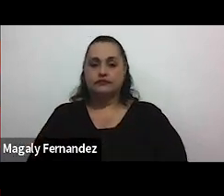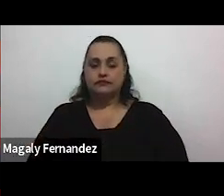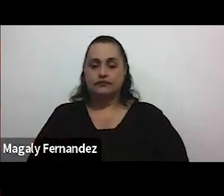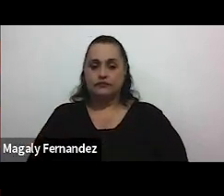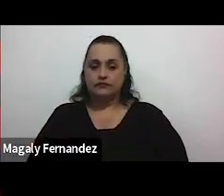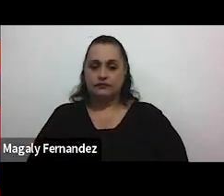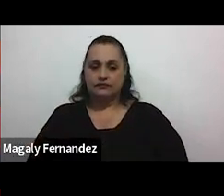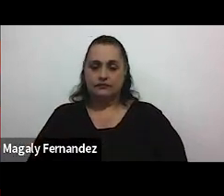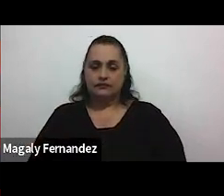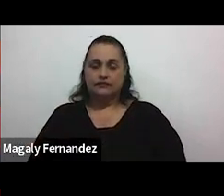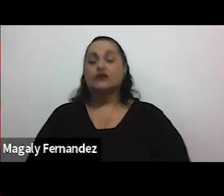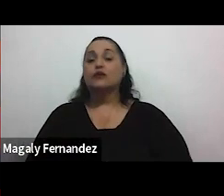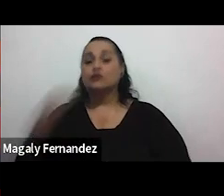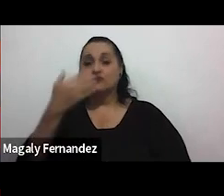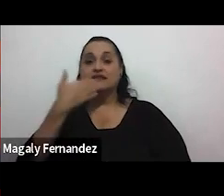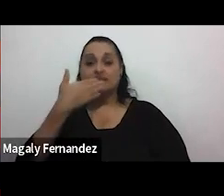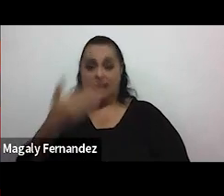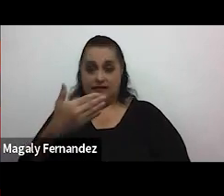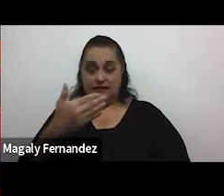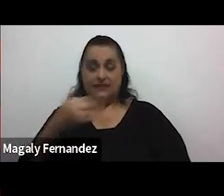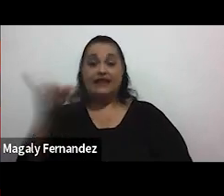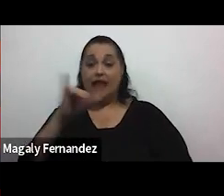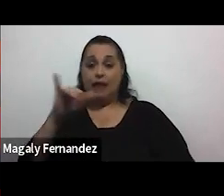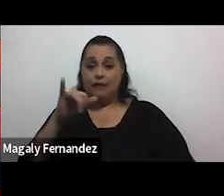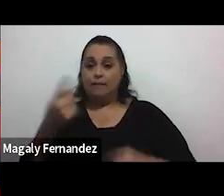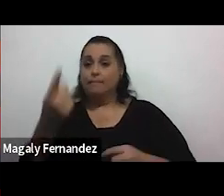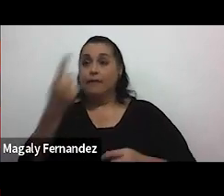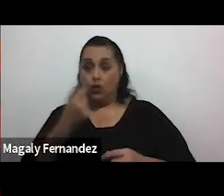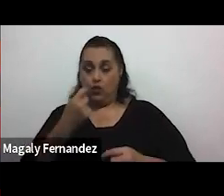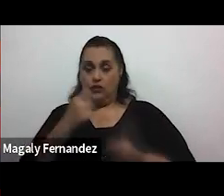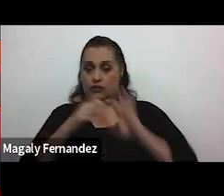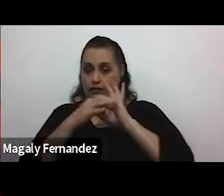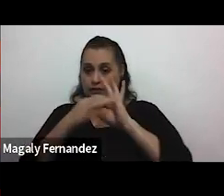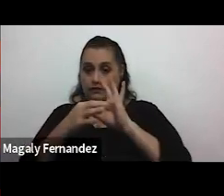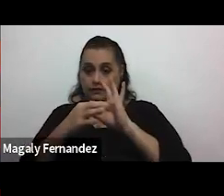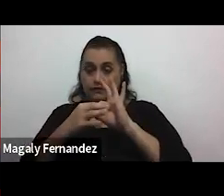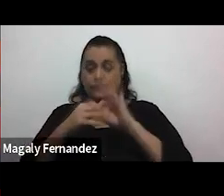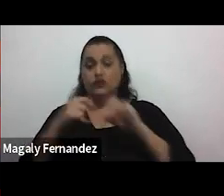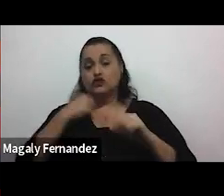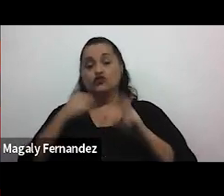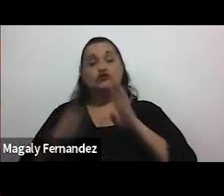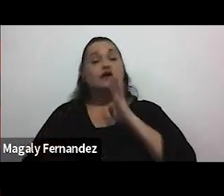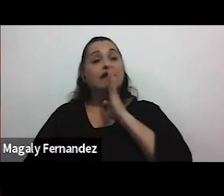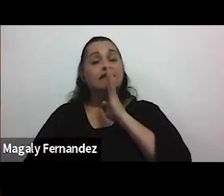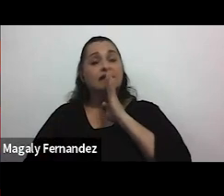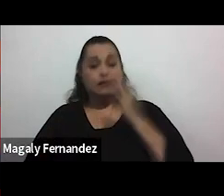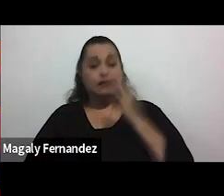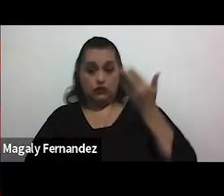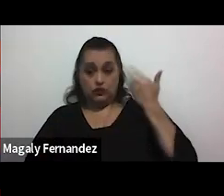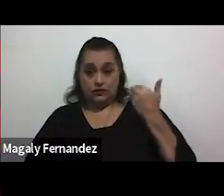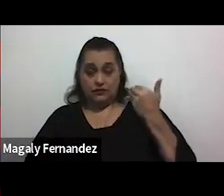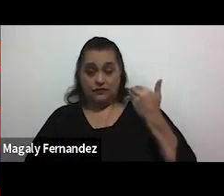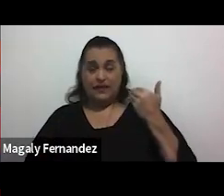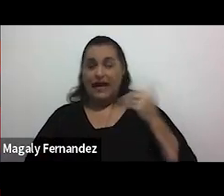excelente muchas gracias Natalia también nos preguntan a propósito de que estuvimos conversando de las